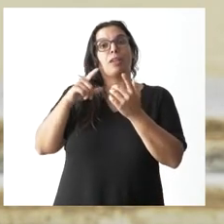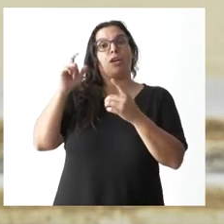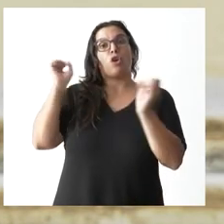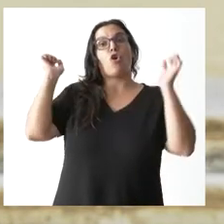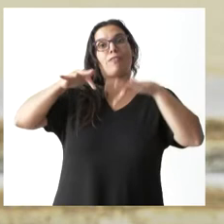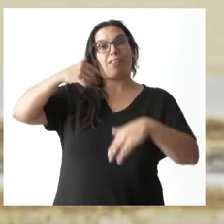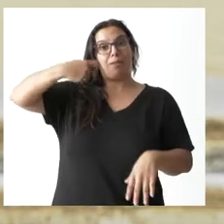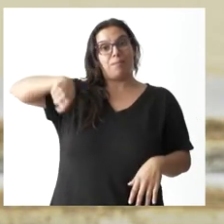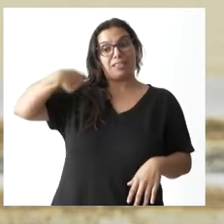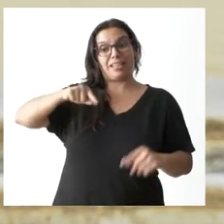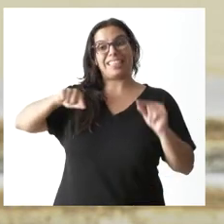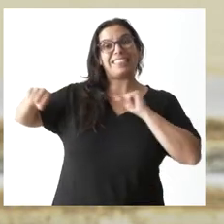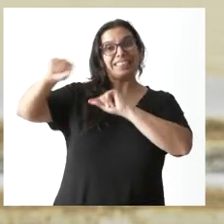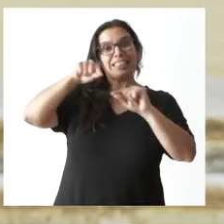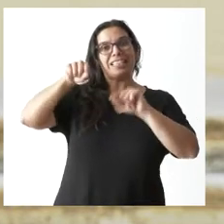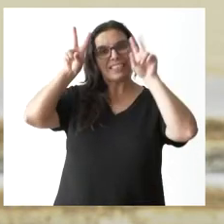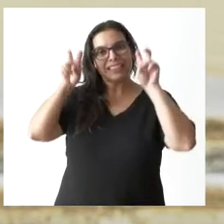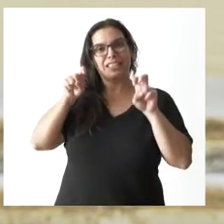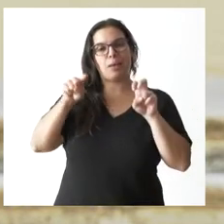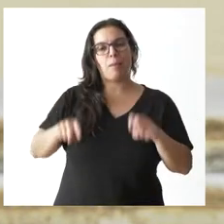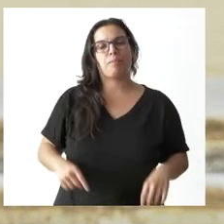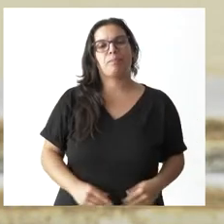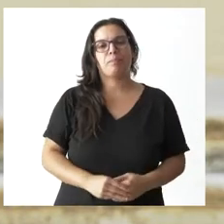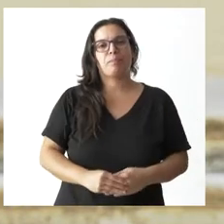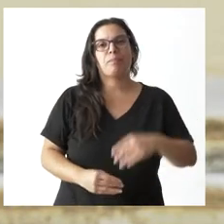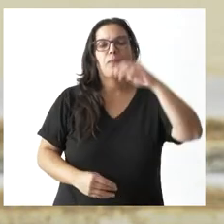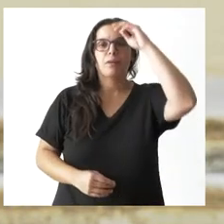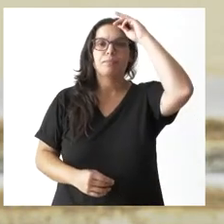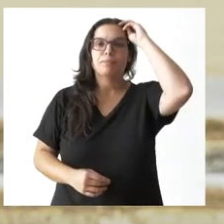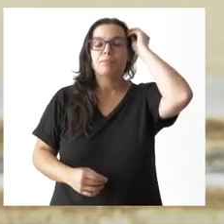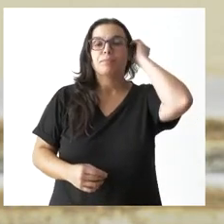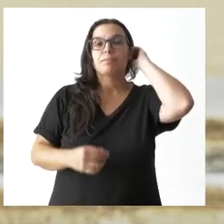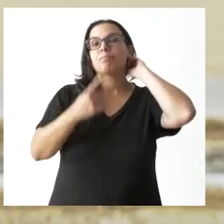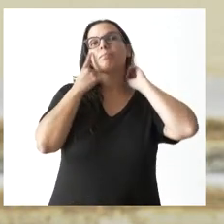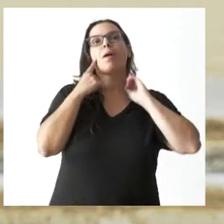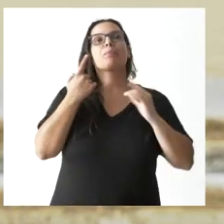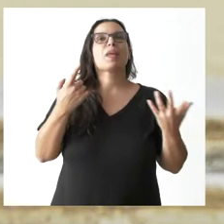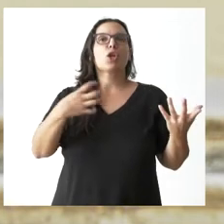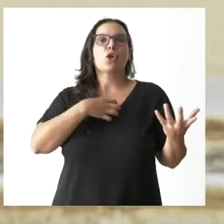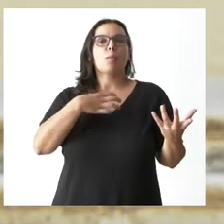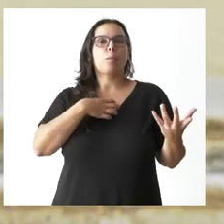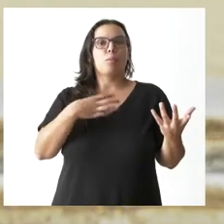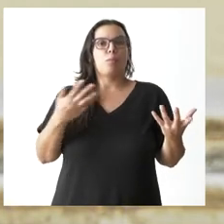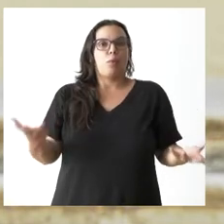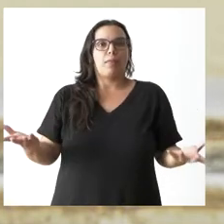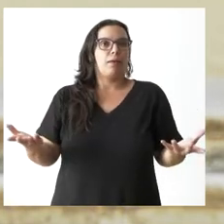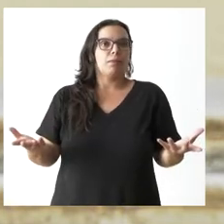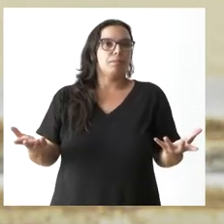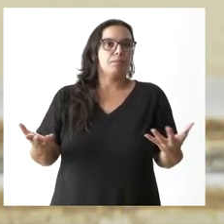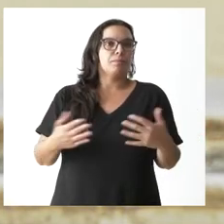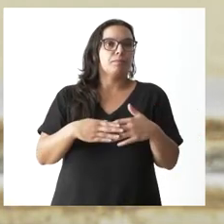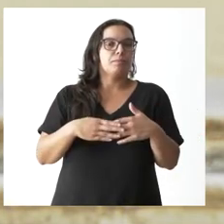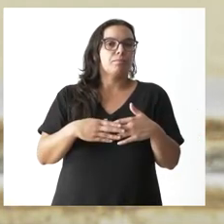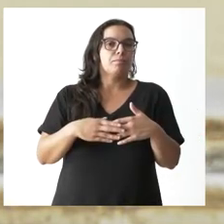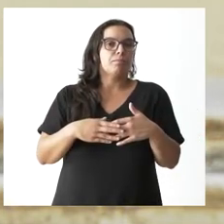de presidentes sobre este asunto. Mire, lo que no puede ser es que vengan por